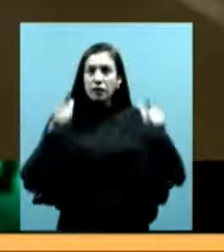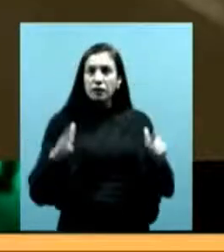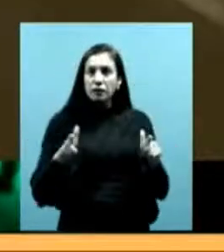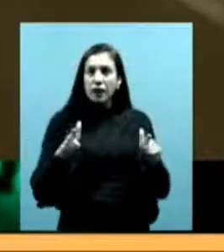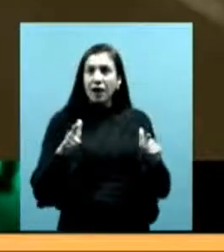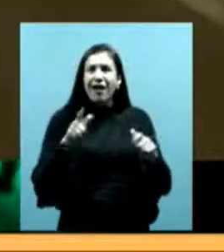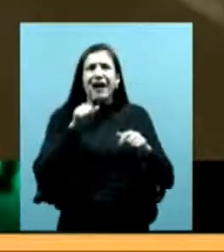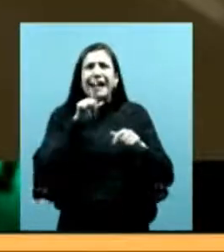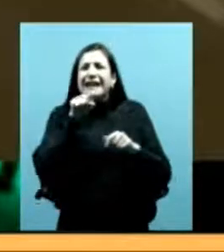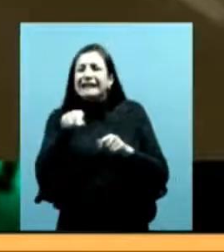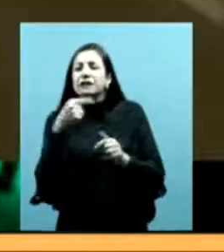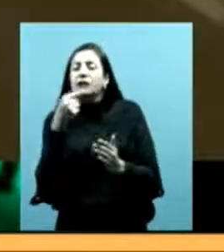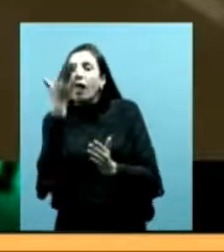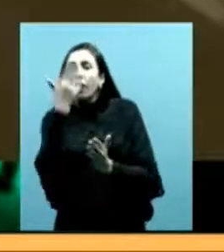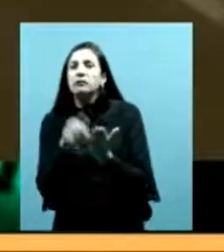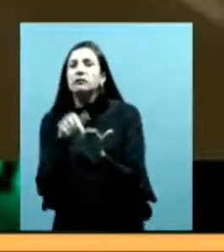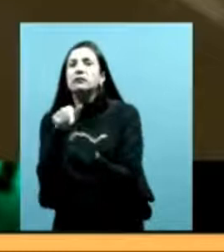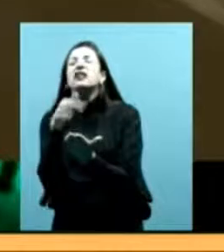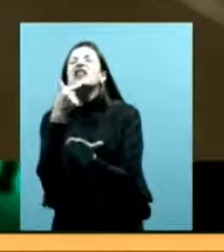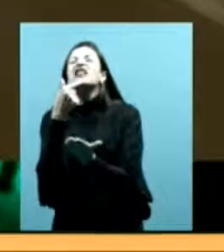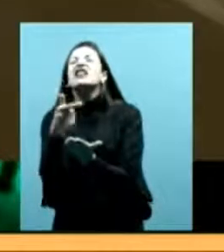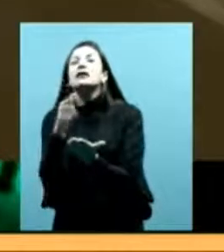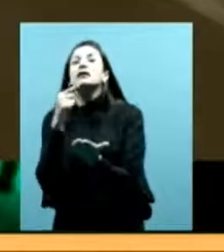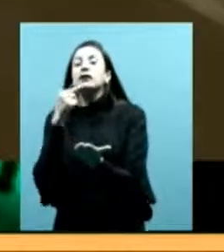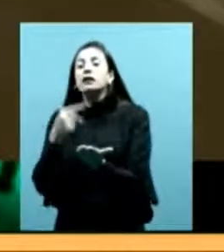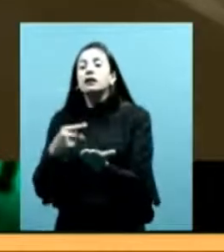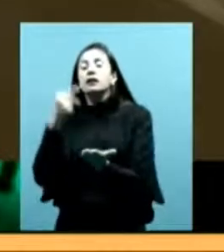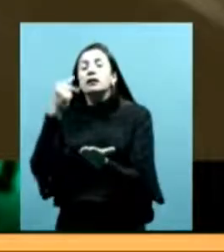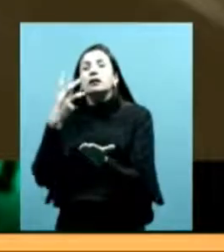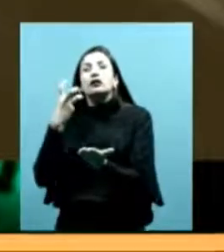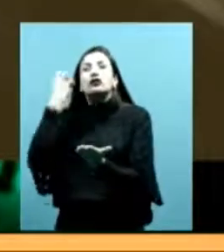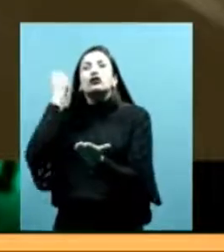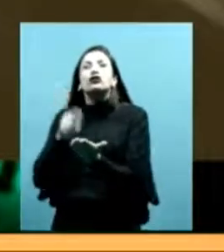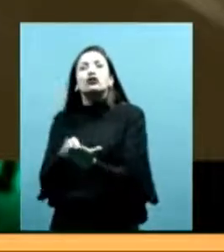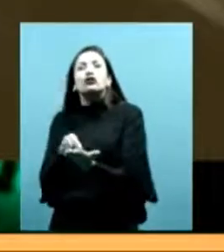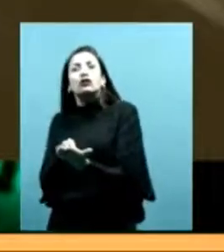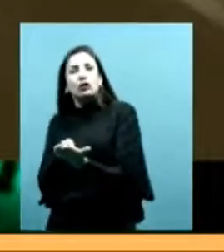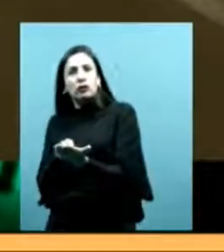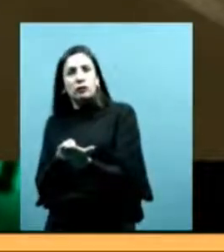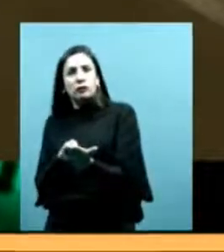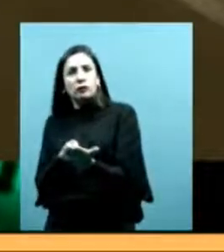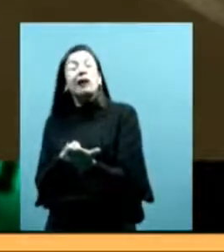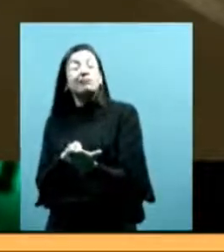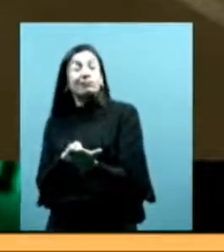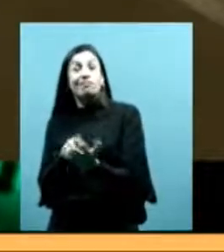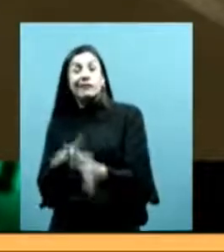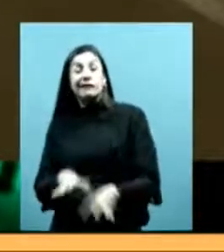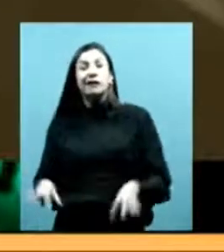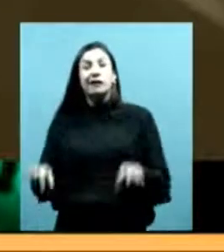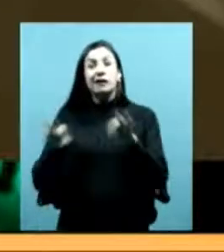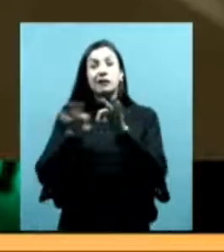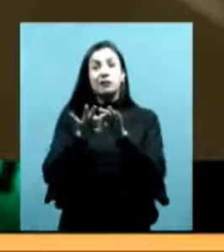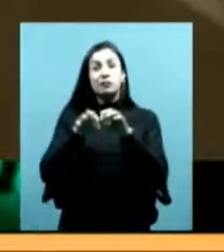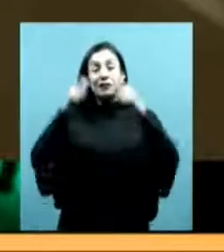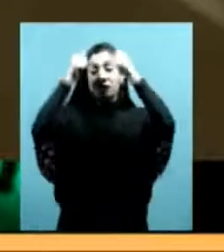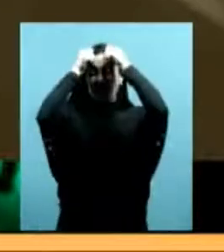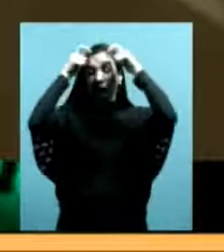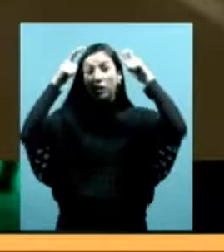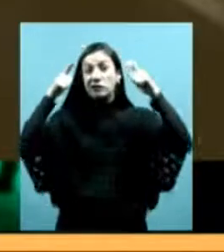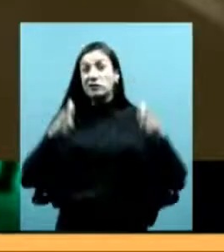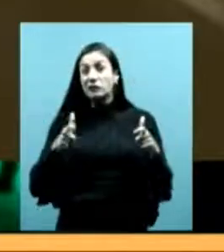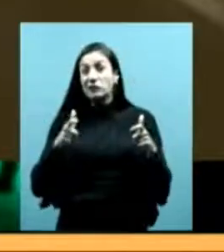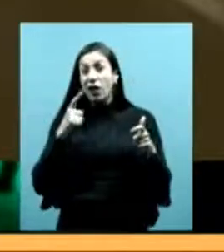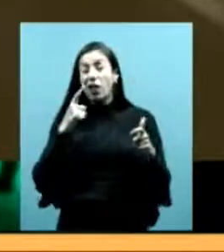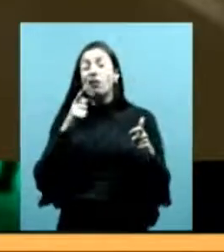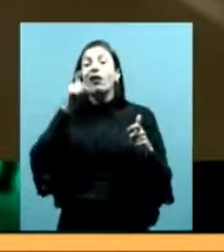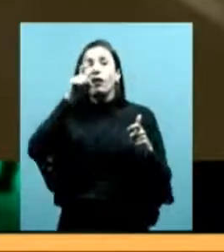esa historia previamente. Entonces, acá me gustaría discutir el rol del Estado como escribiente, el archivo como proveedor de